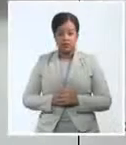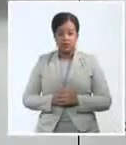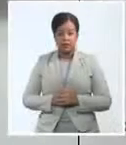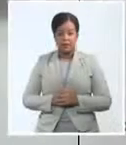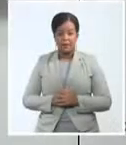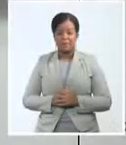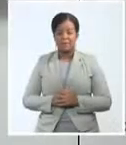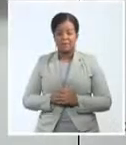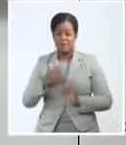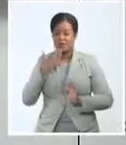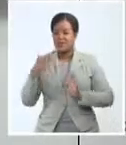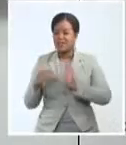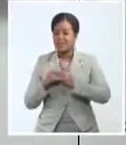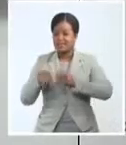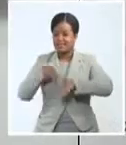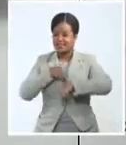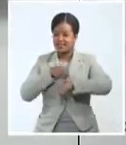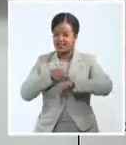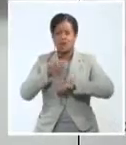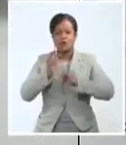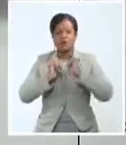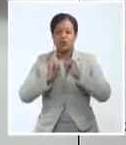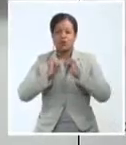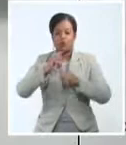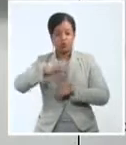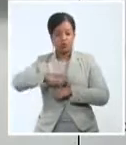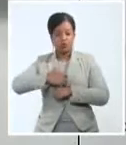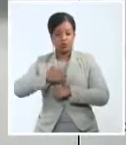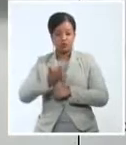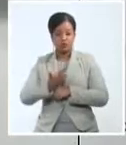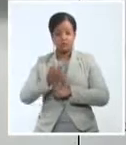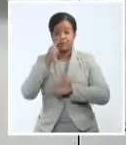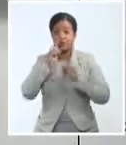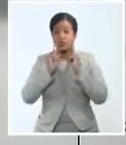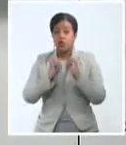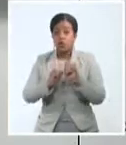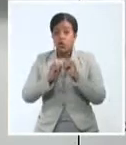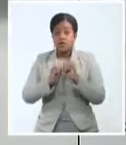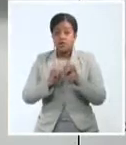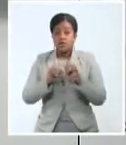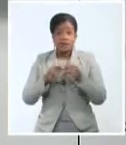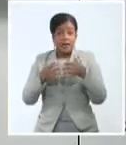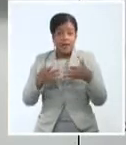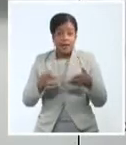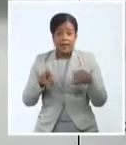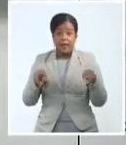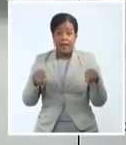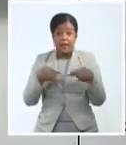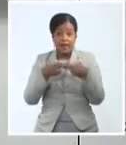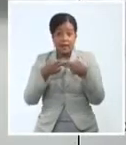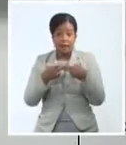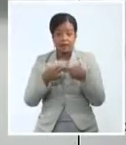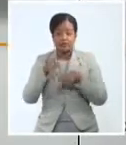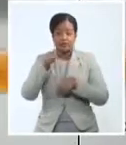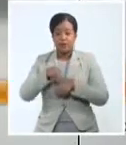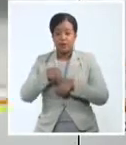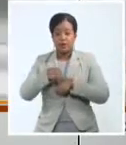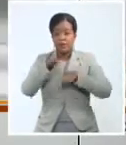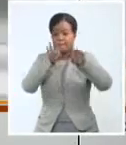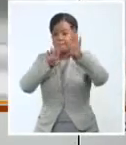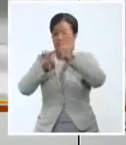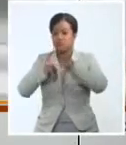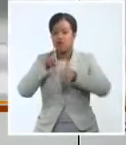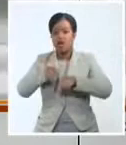Buenas tardes, tiempo de información cultural en nuestro espacio y es noticia que la 14ª Bienal de La Habana se inauguró este viernes en el